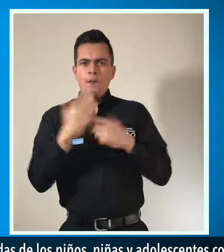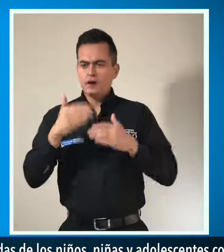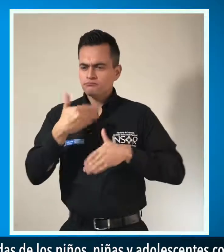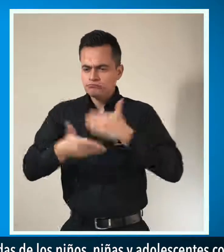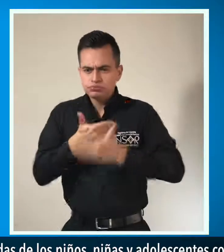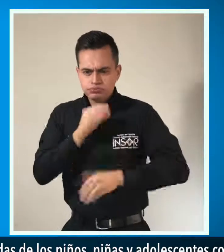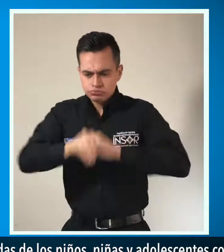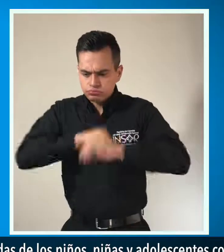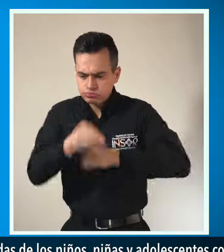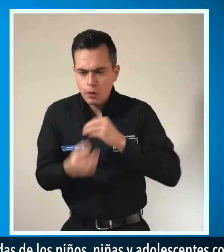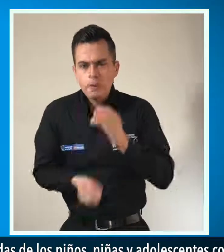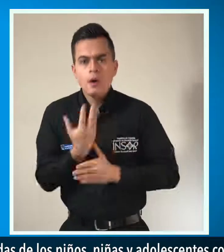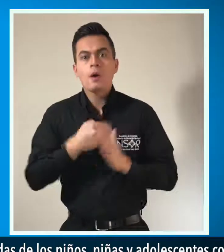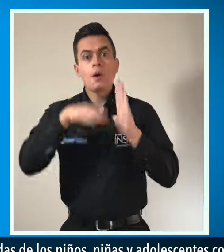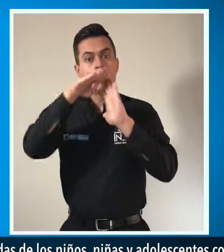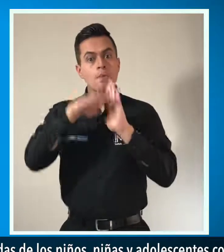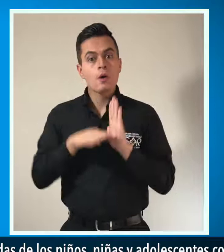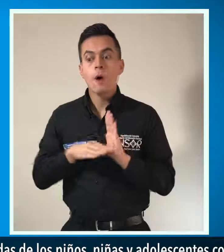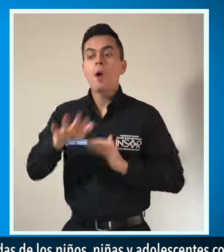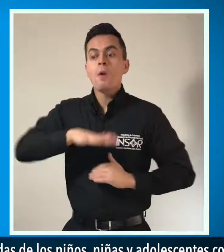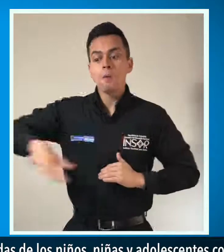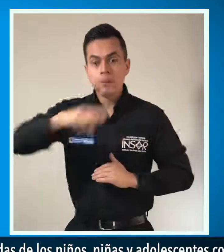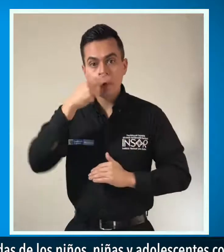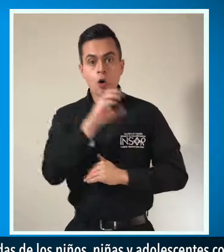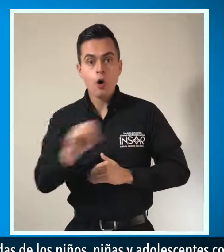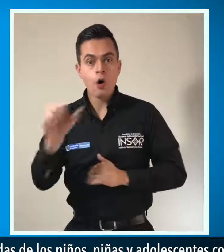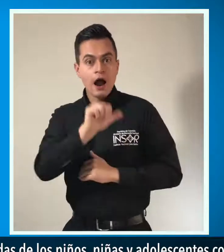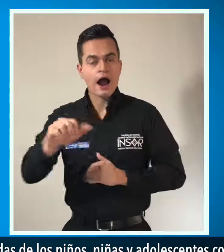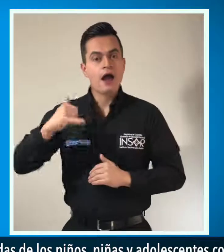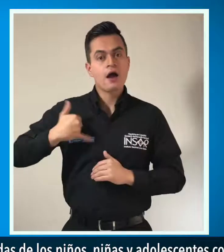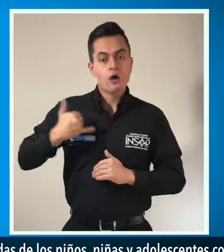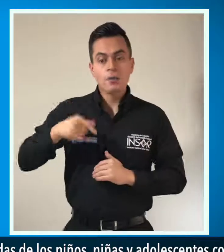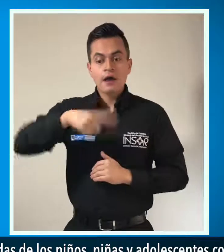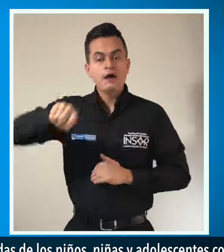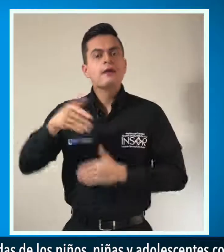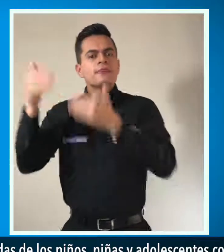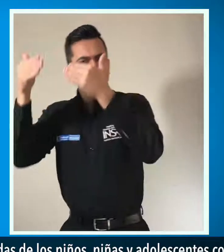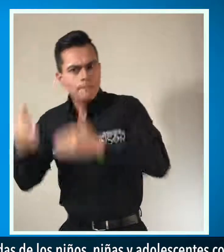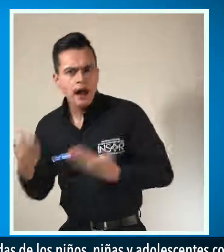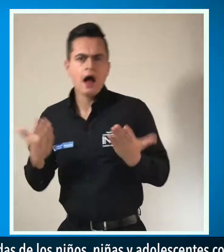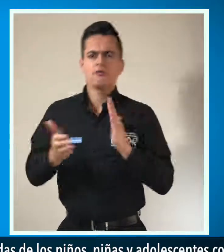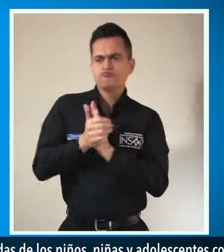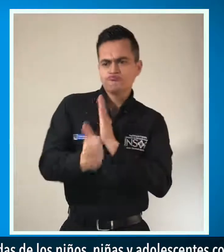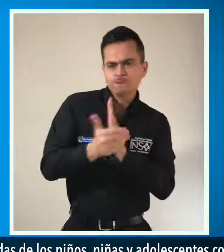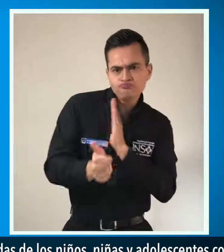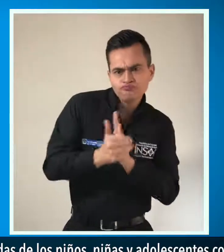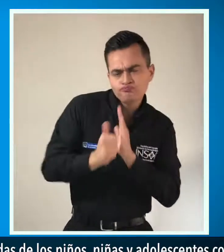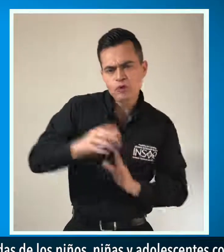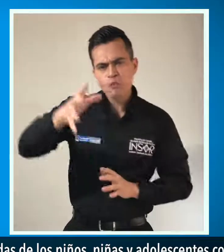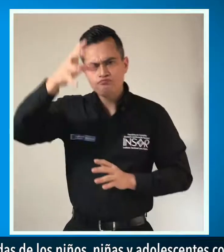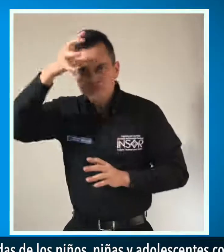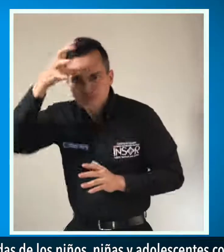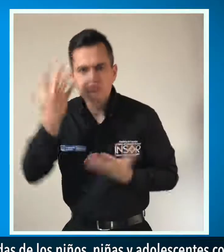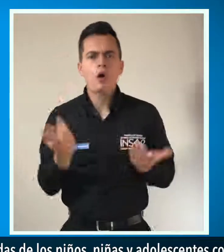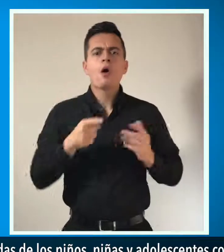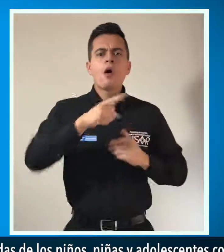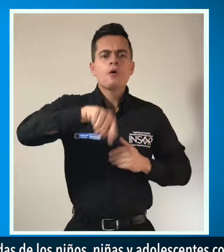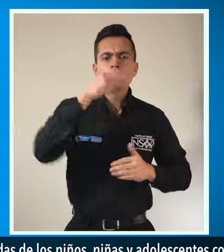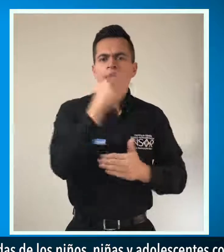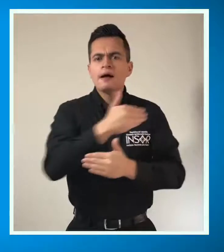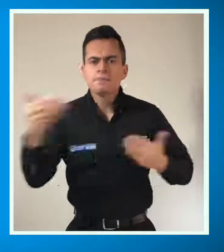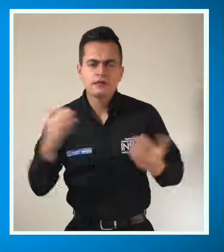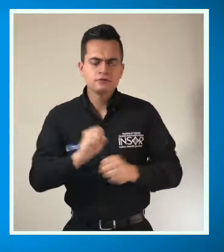protocolo para las salidas de los niños, niñas y adolescentes con discapacidad, con capacidades o talentos excepcionales y con trastornos del